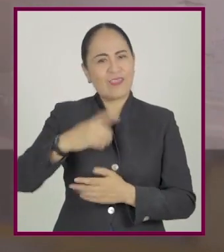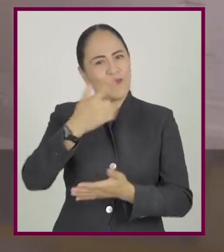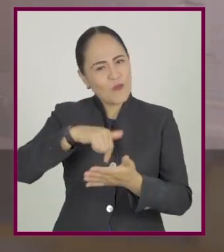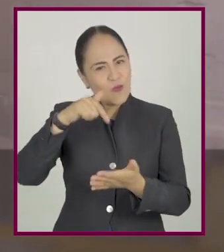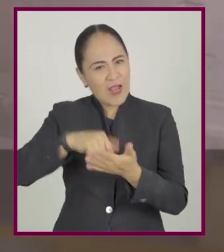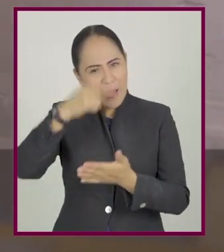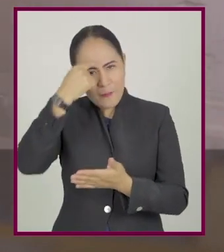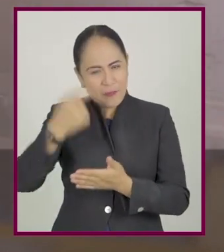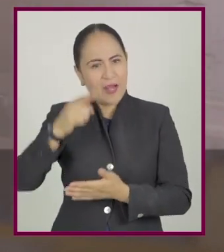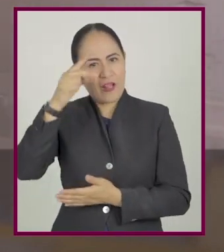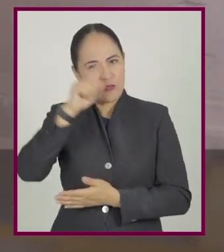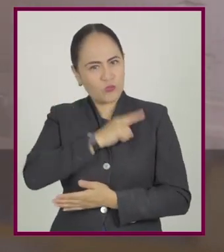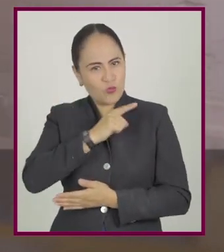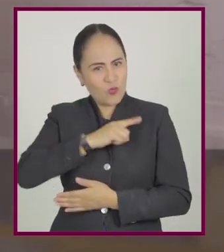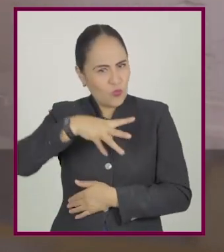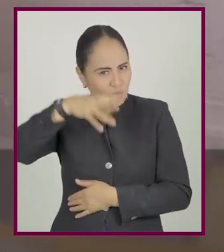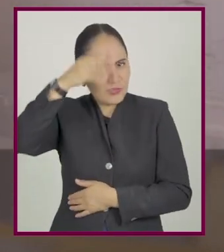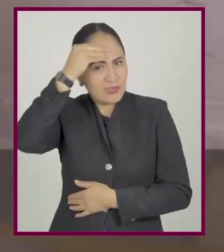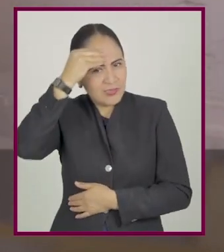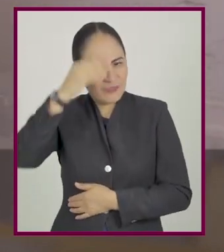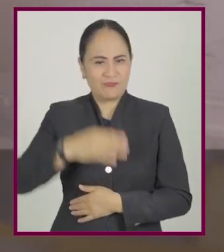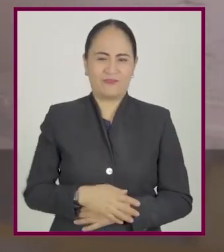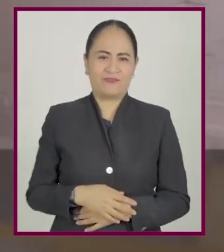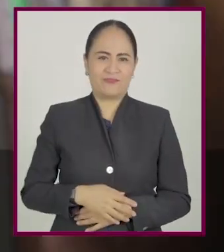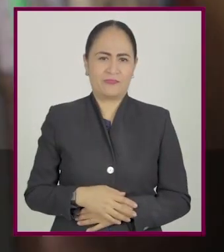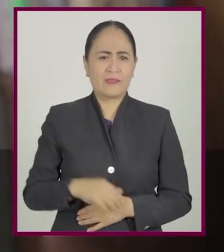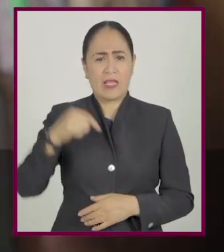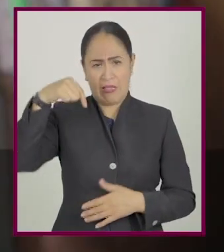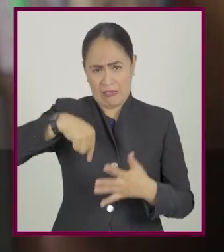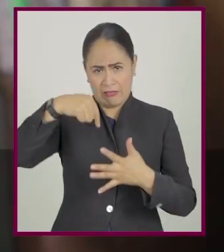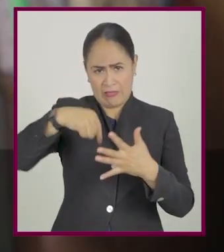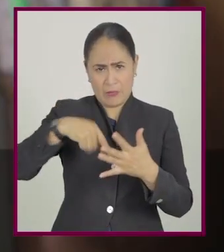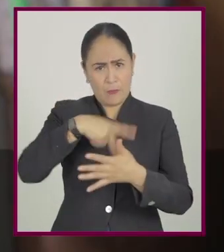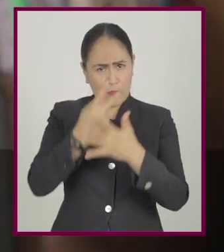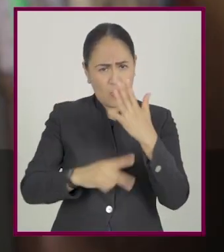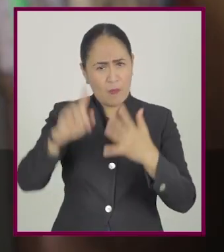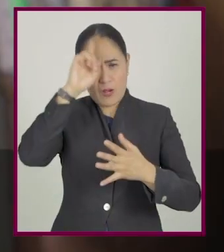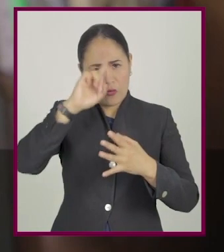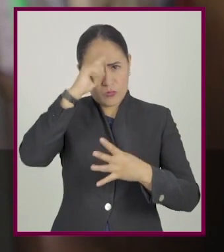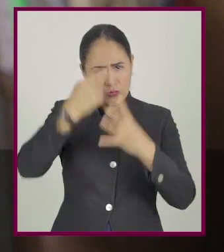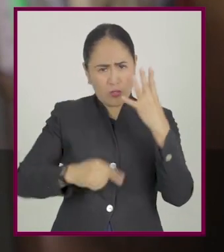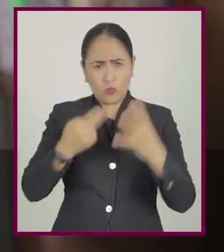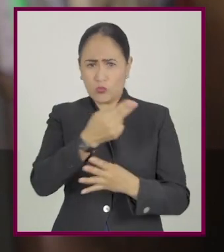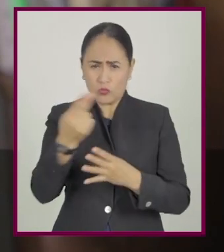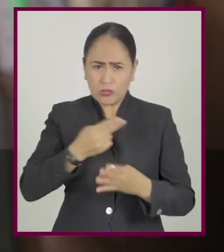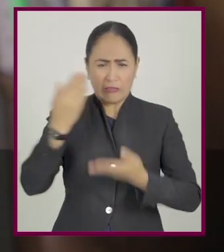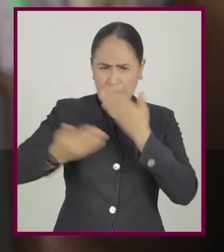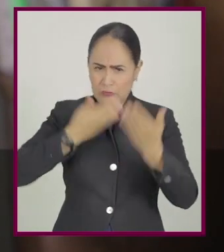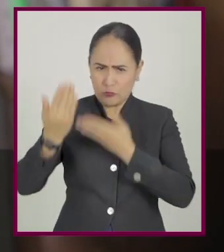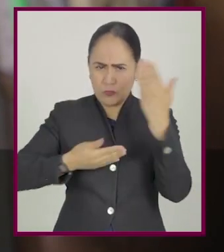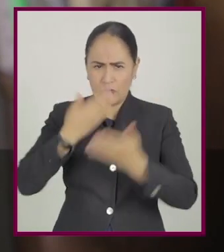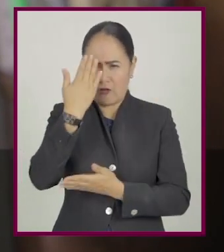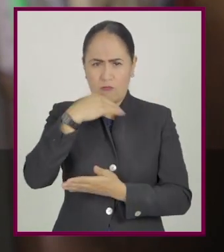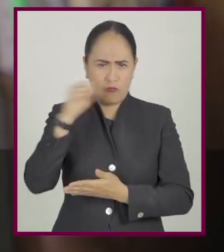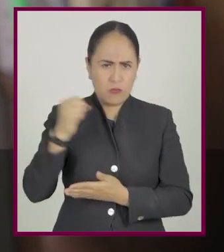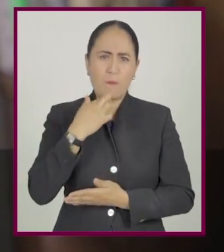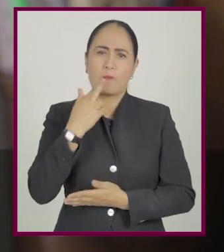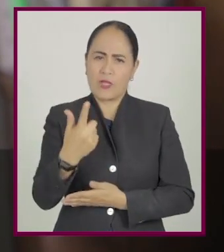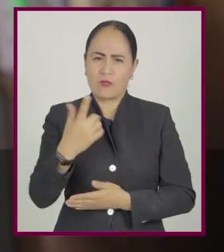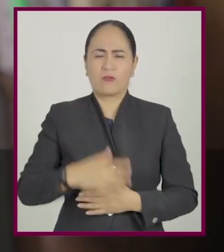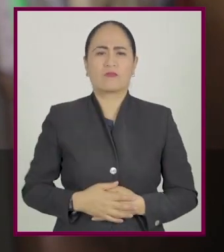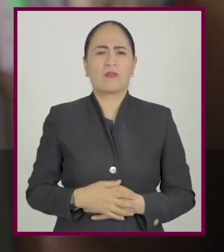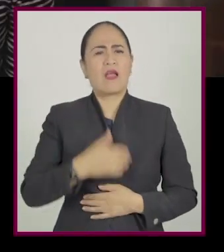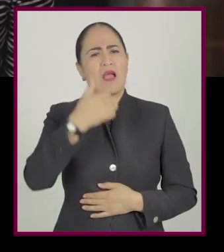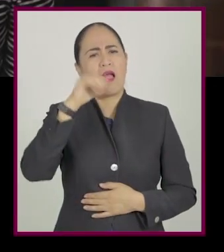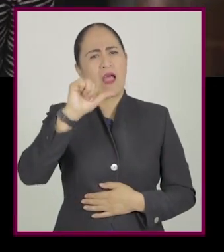y bienvenidos a este espacio para el autoaprendizaje. Aquí encontrarán consejos útiles para mejorar su desempeño escolar.